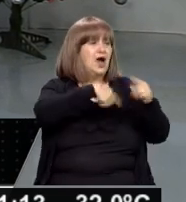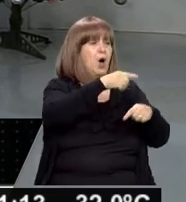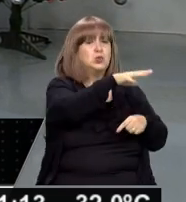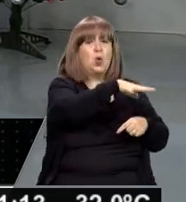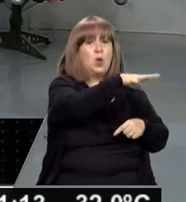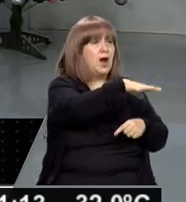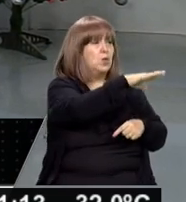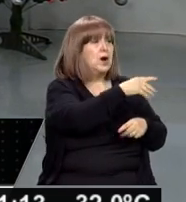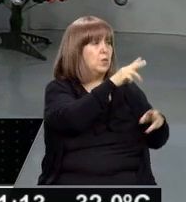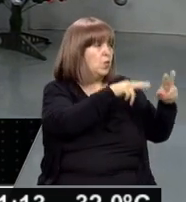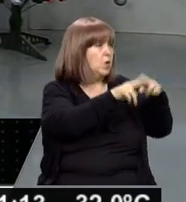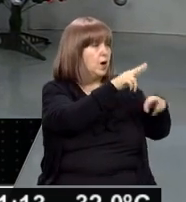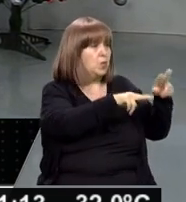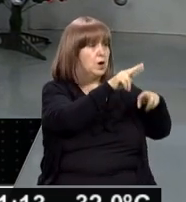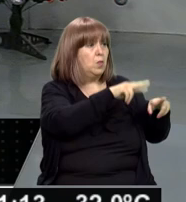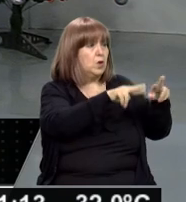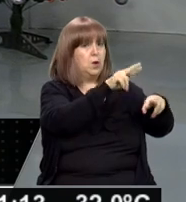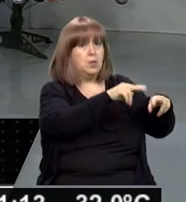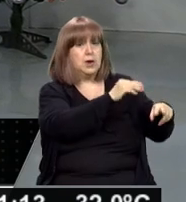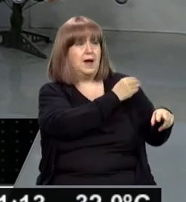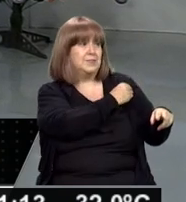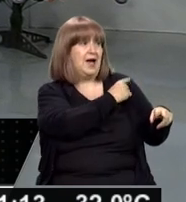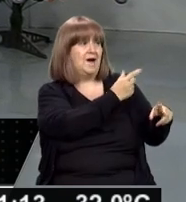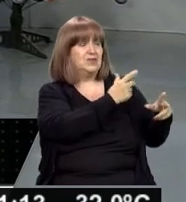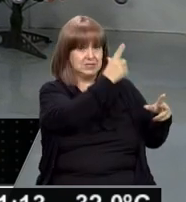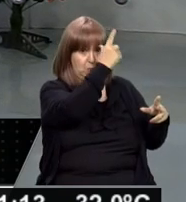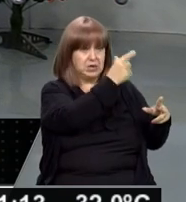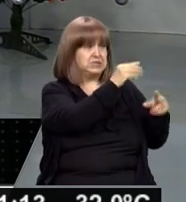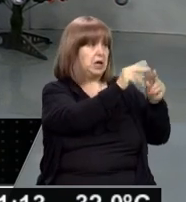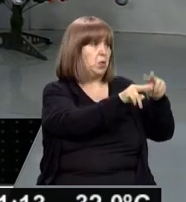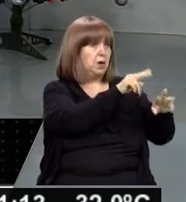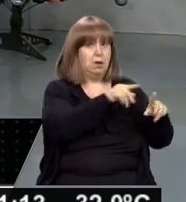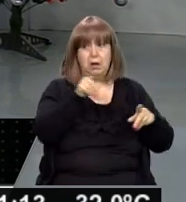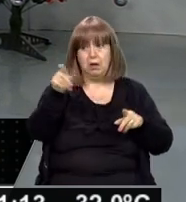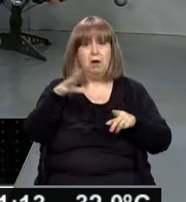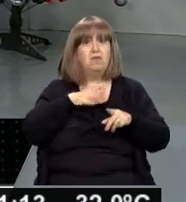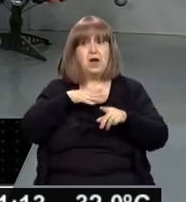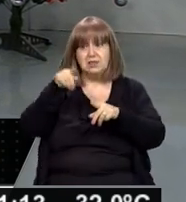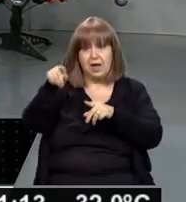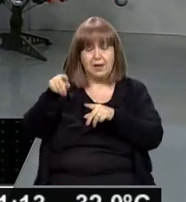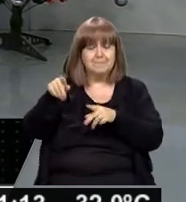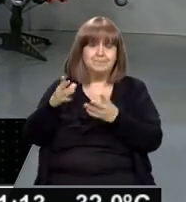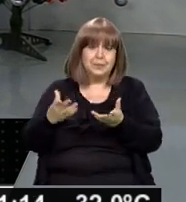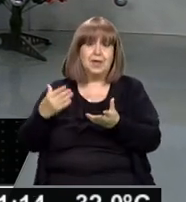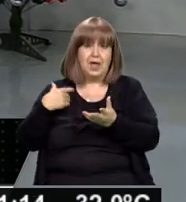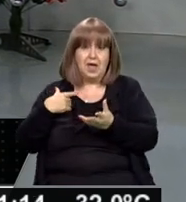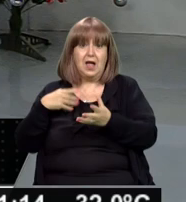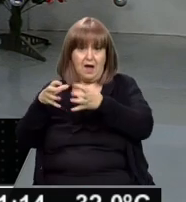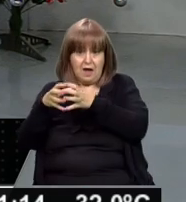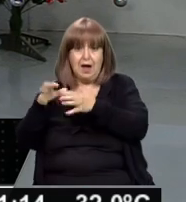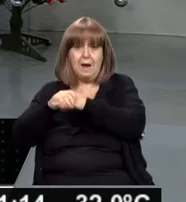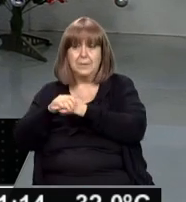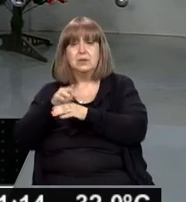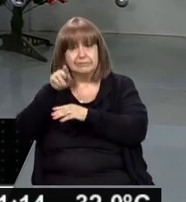una pista, ahí iban y bueno, es por eso que llegan a este lugar y bueno, finalmente terminan dando con el cuerpo.